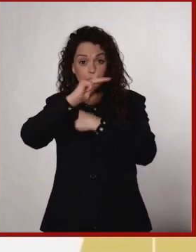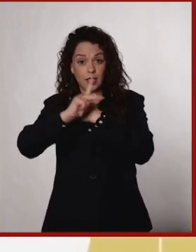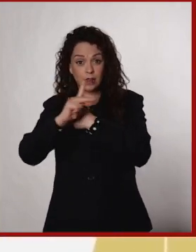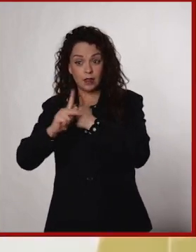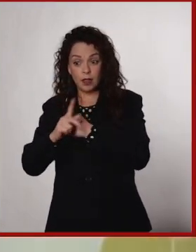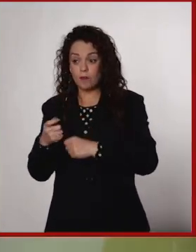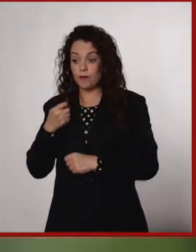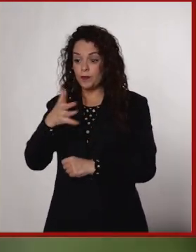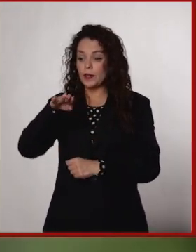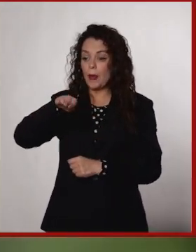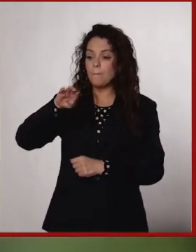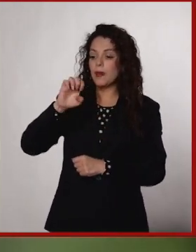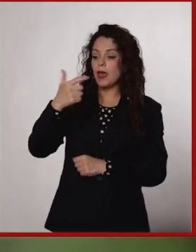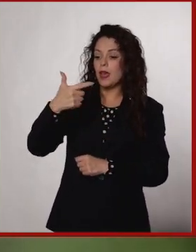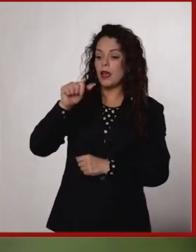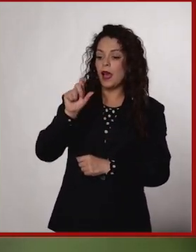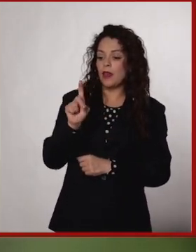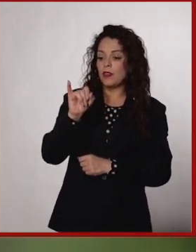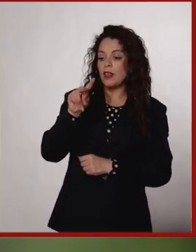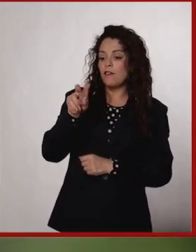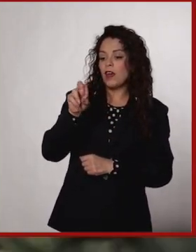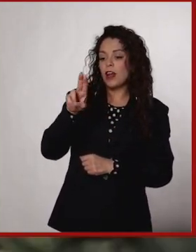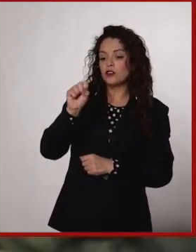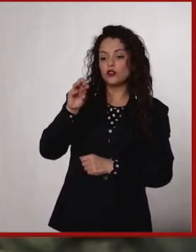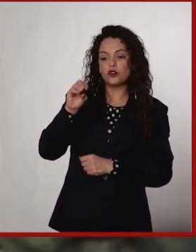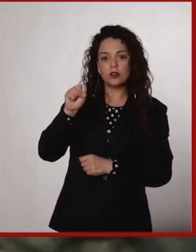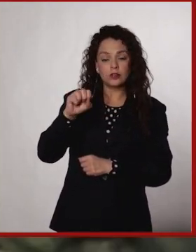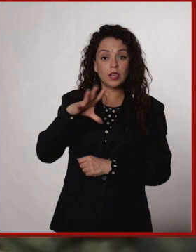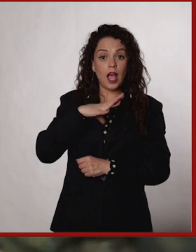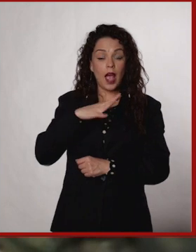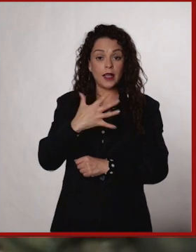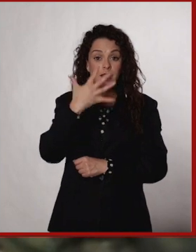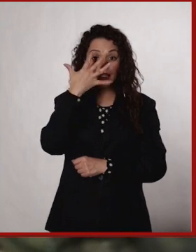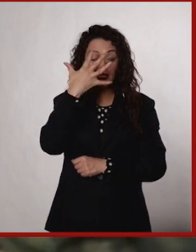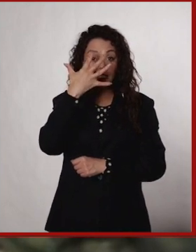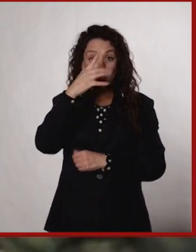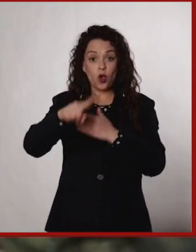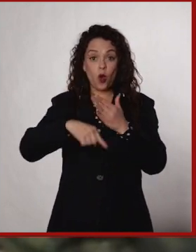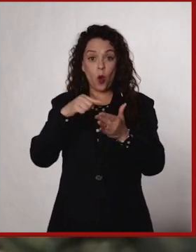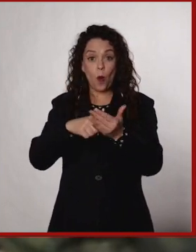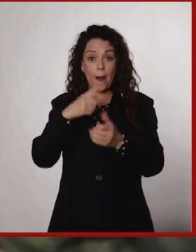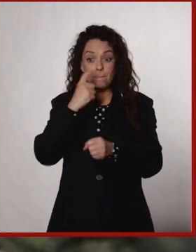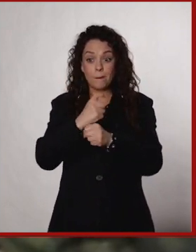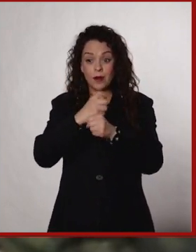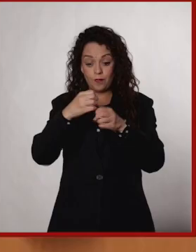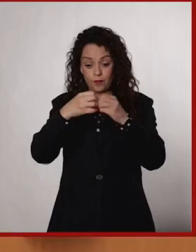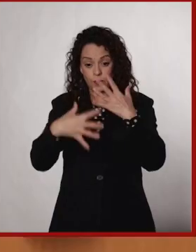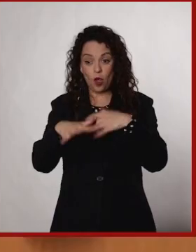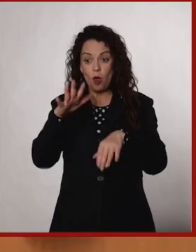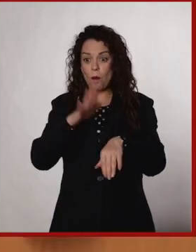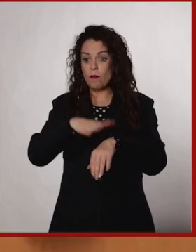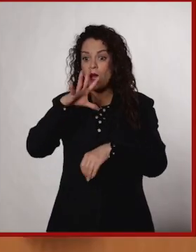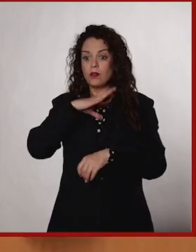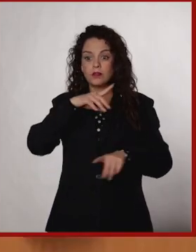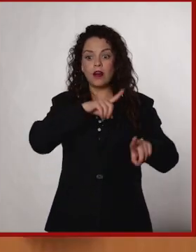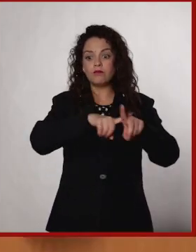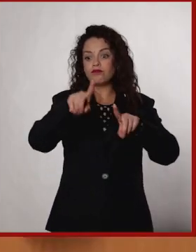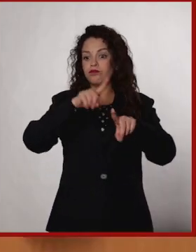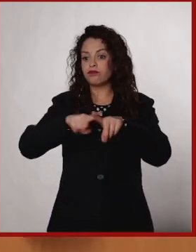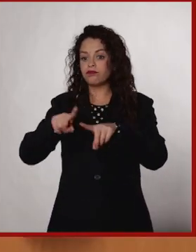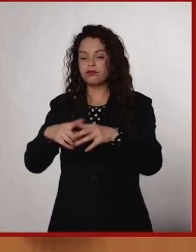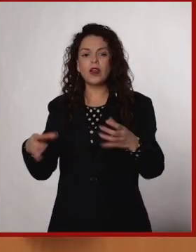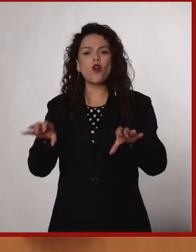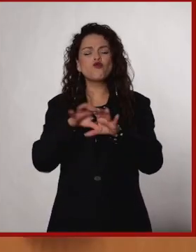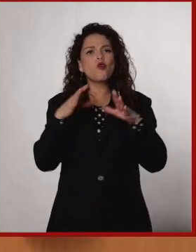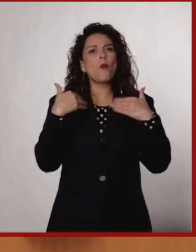países, conocidos como megadiversos, se encuentra entre los cinco primeros con mayor diversidad. ¿Cómo podemos tener